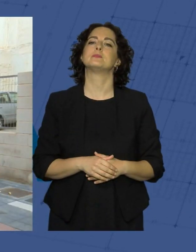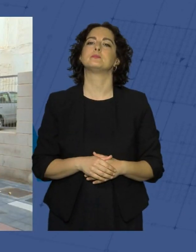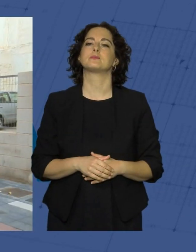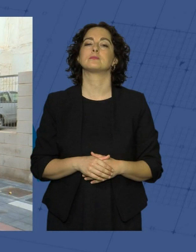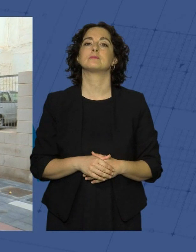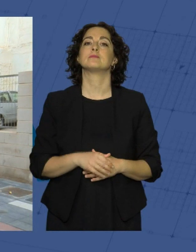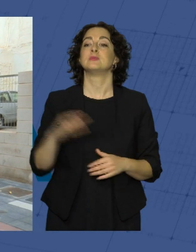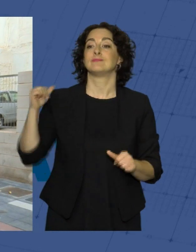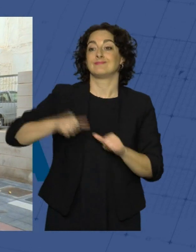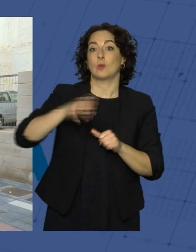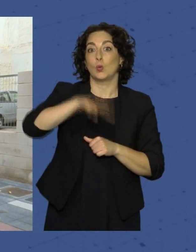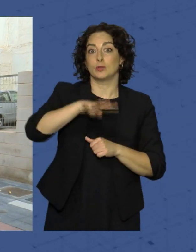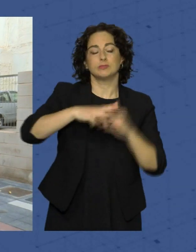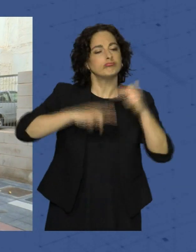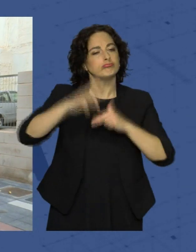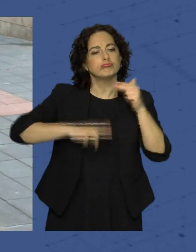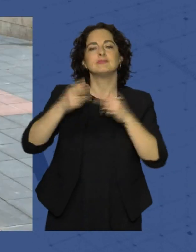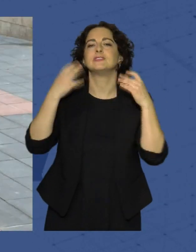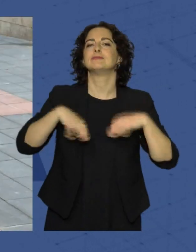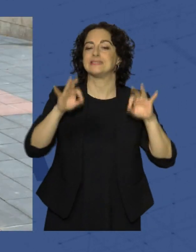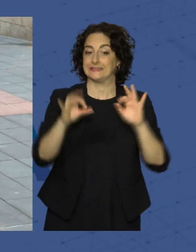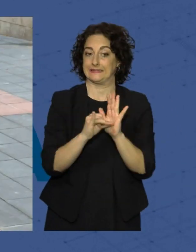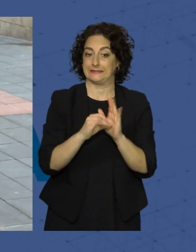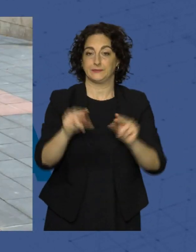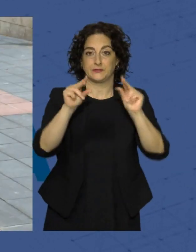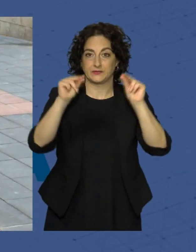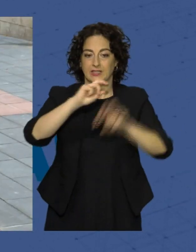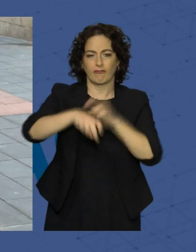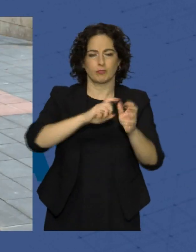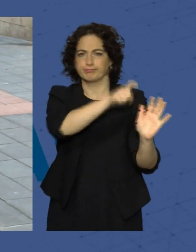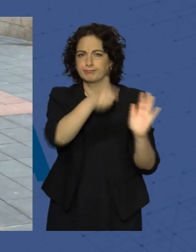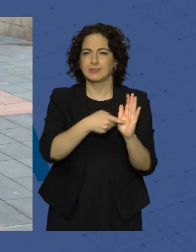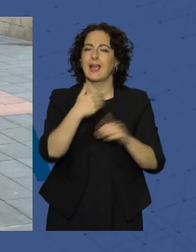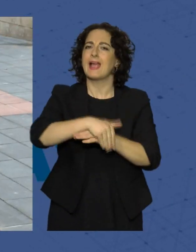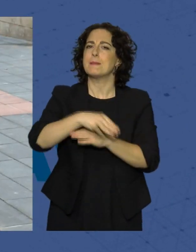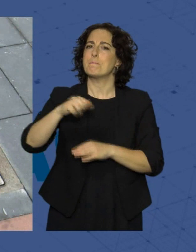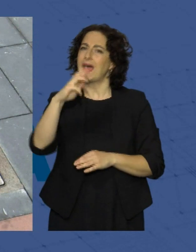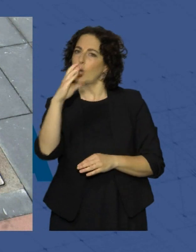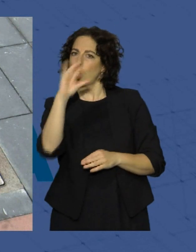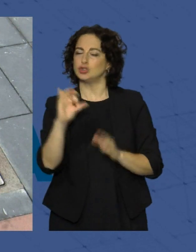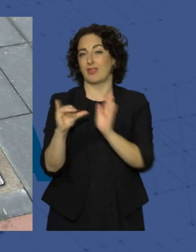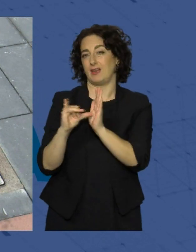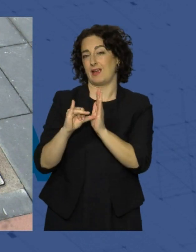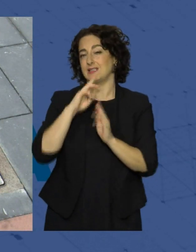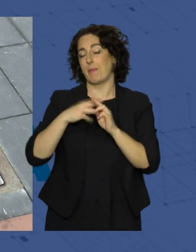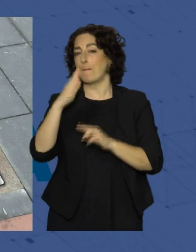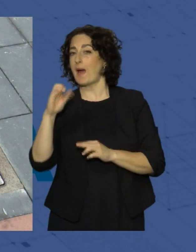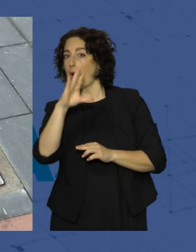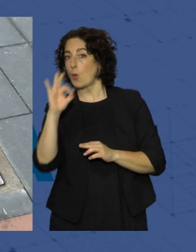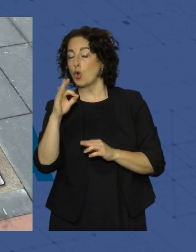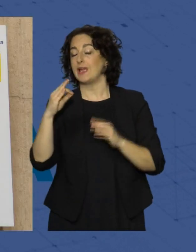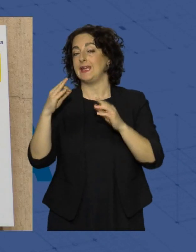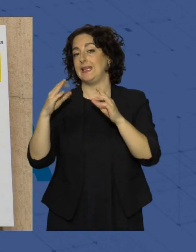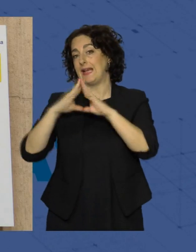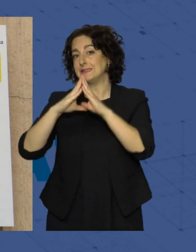Tras cuatro meses de obras, ya está a punto de finalizar la reforma integral en la calle Marcos, muy cercana a Pablo Iglesias y Puerta de Purchena.